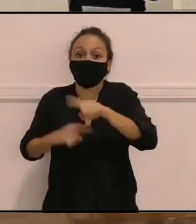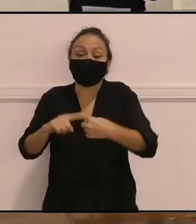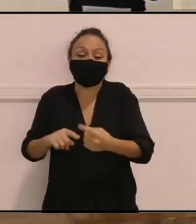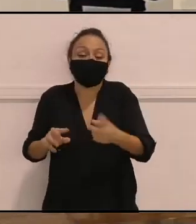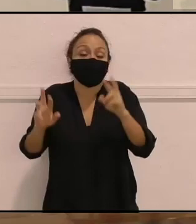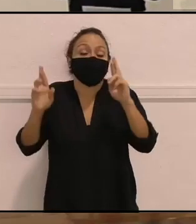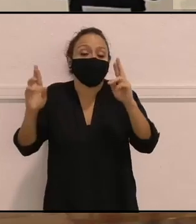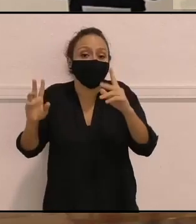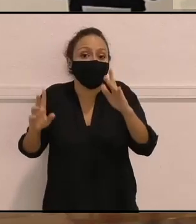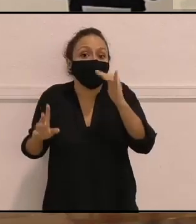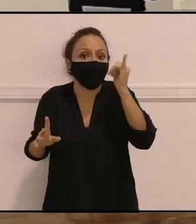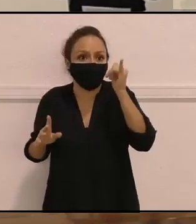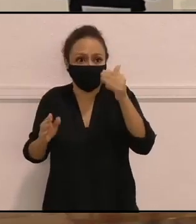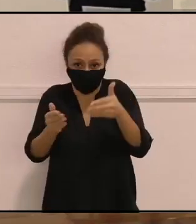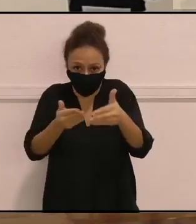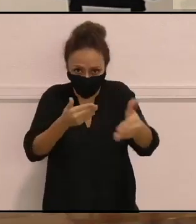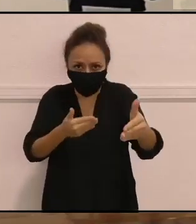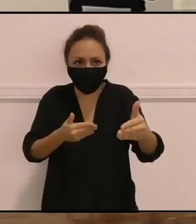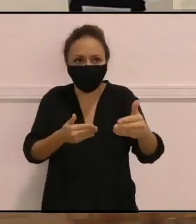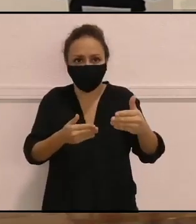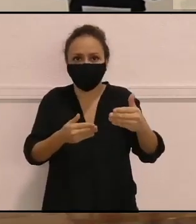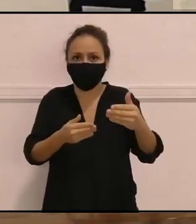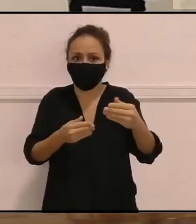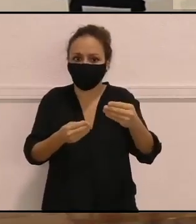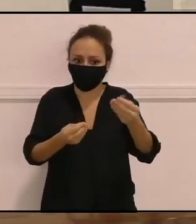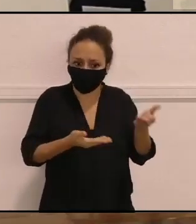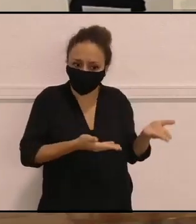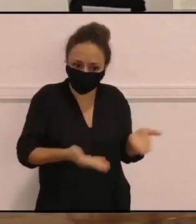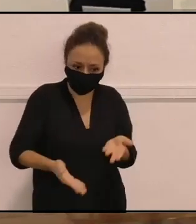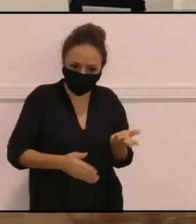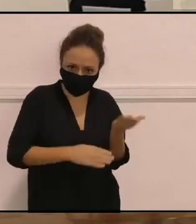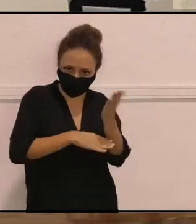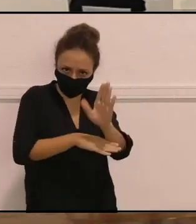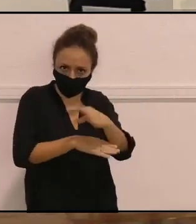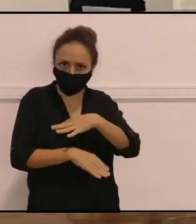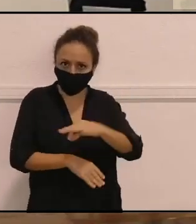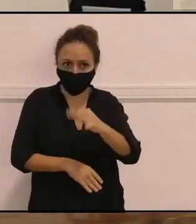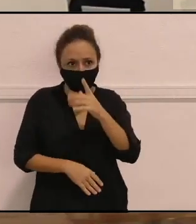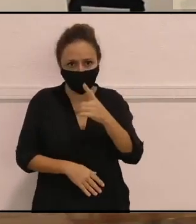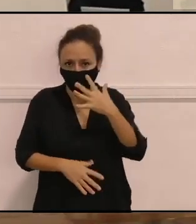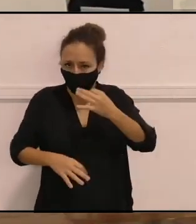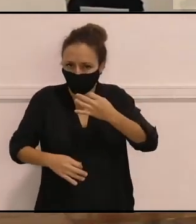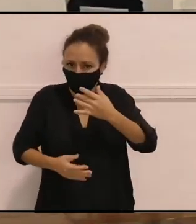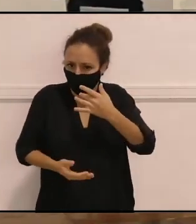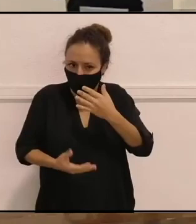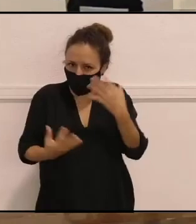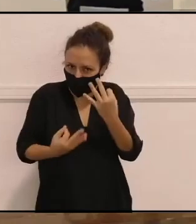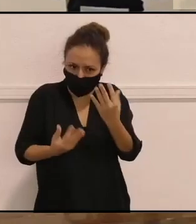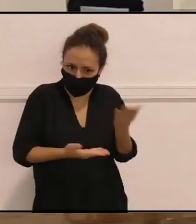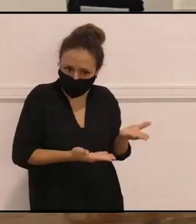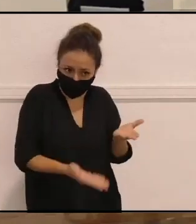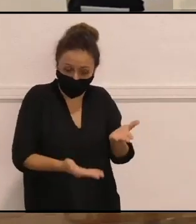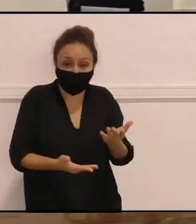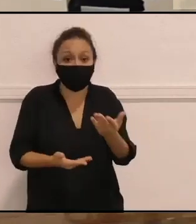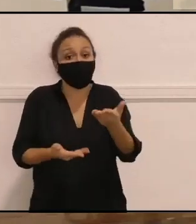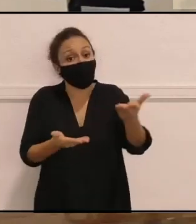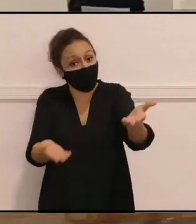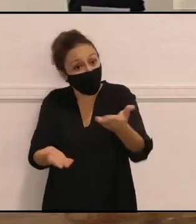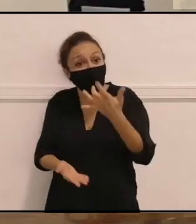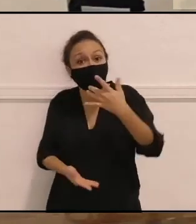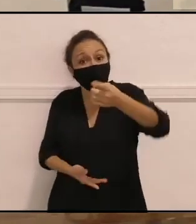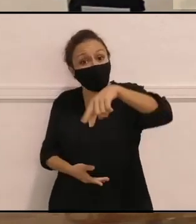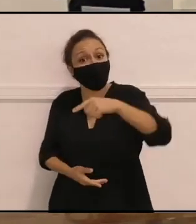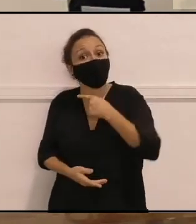altavoz porque realmente se lo merecen. Les invito a que si esto les ha interesado y les ha gustado,